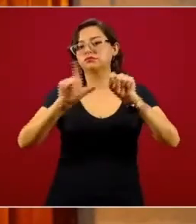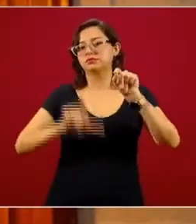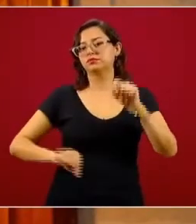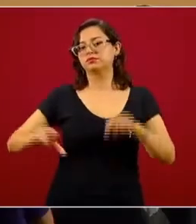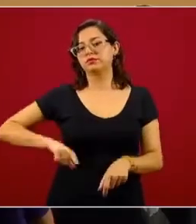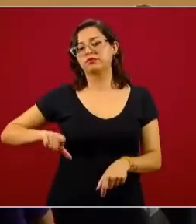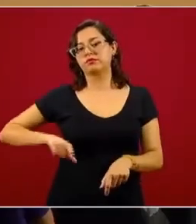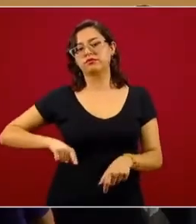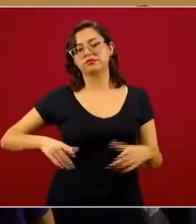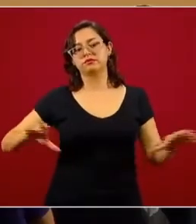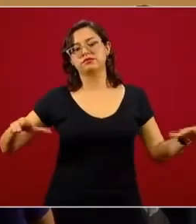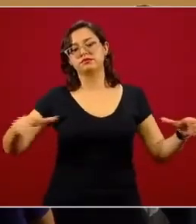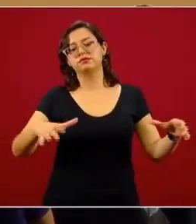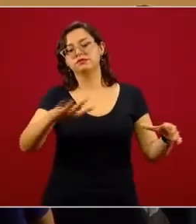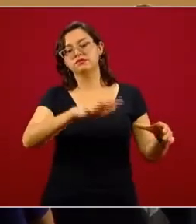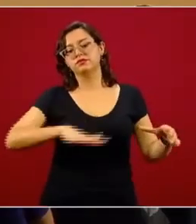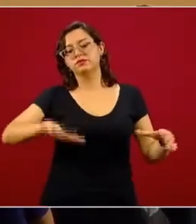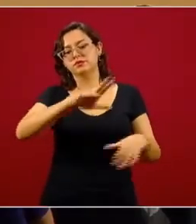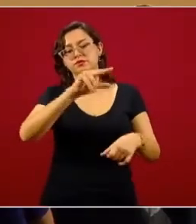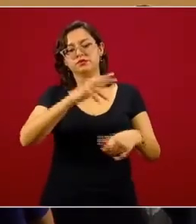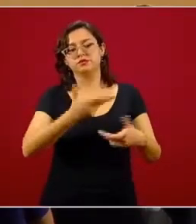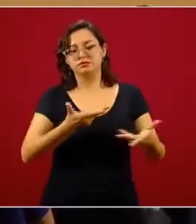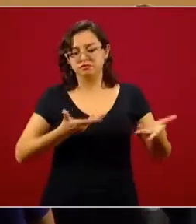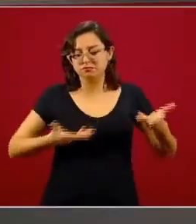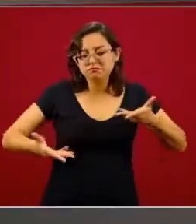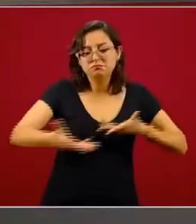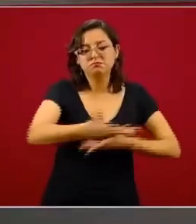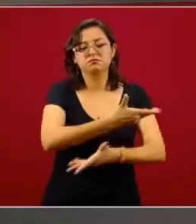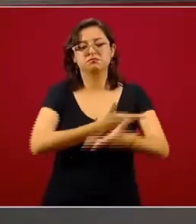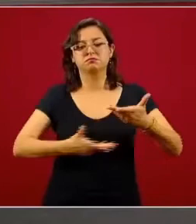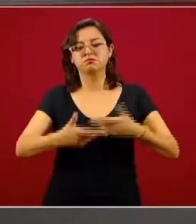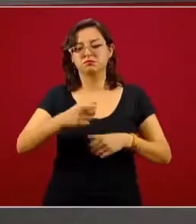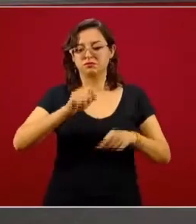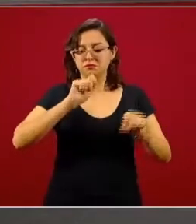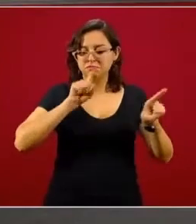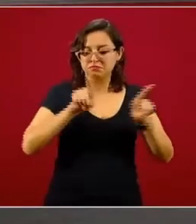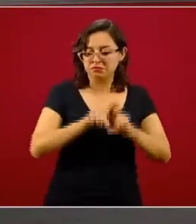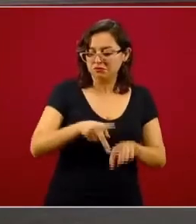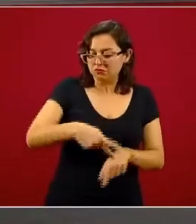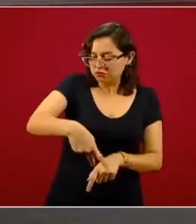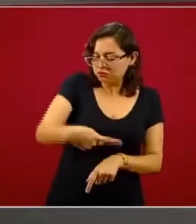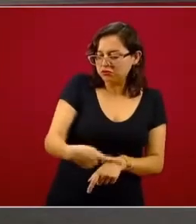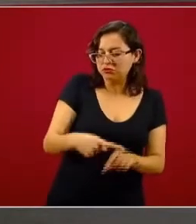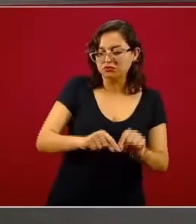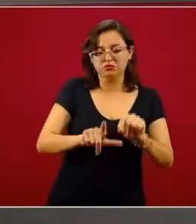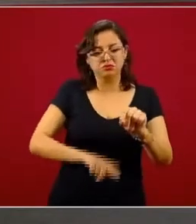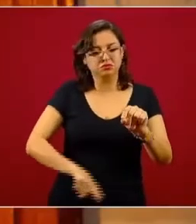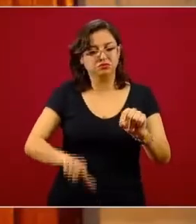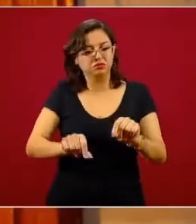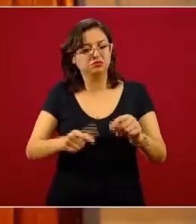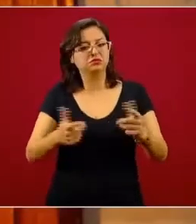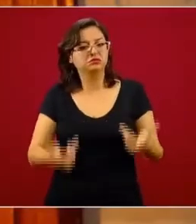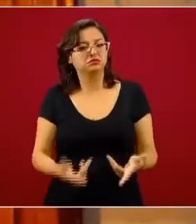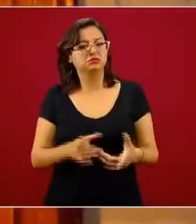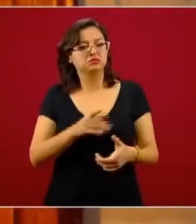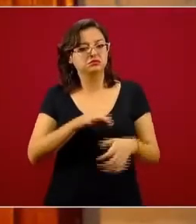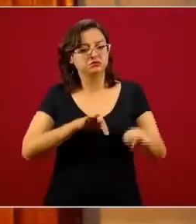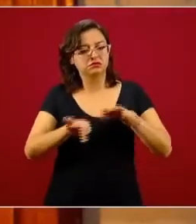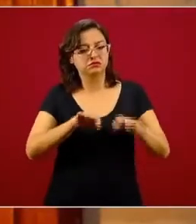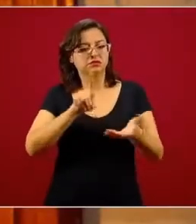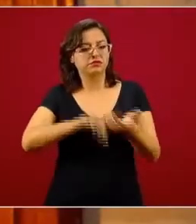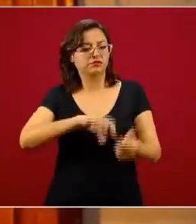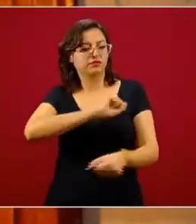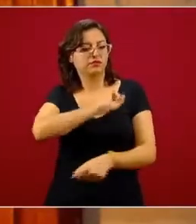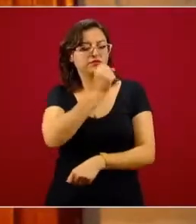a sus compatriotas, a sus patriotas trabajadores de la salud. Y